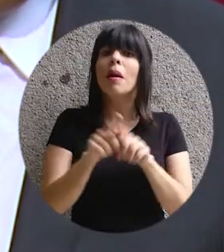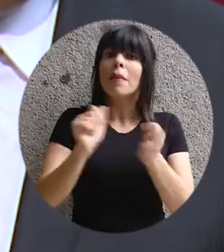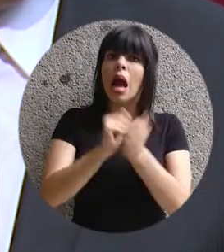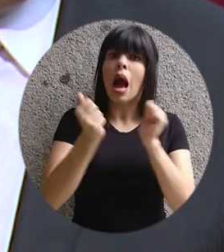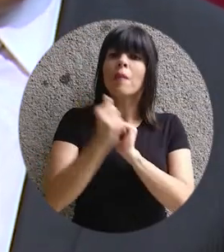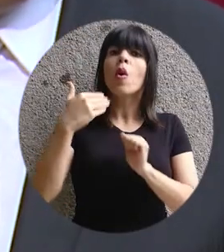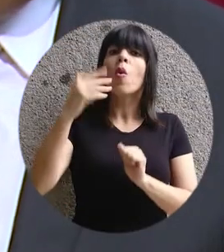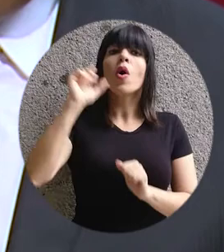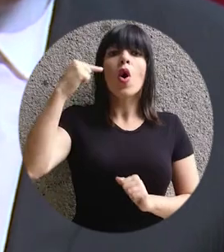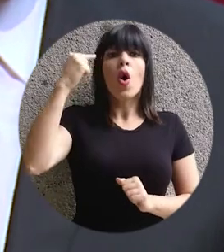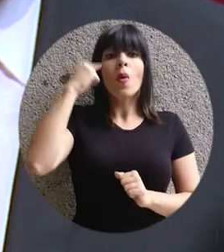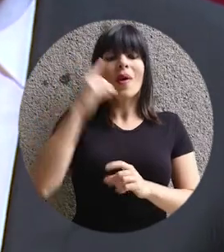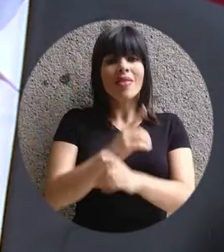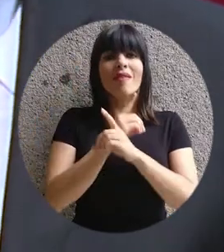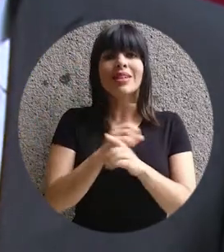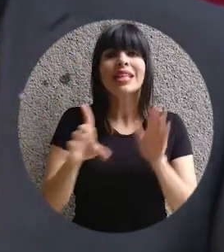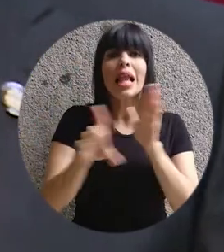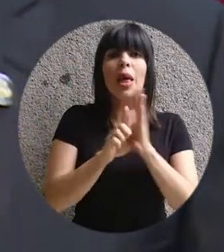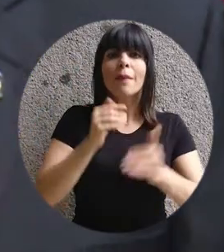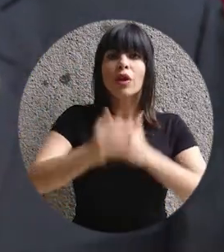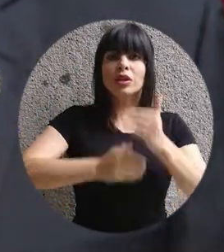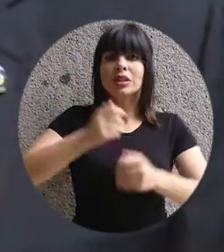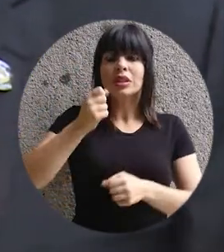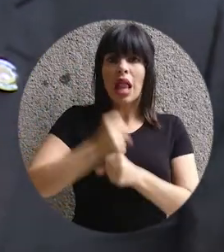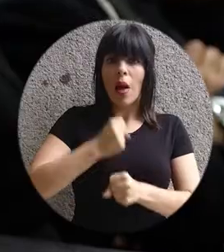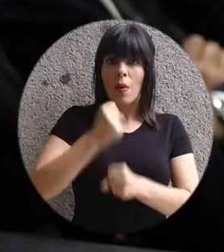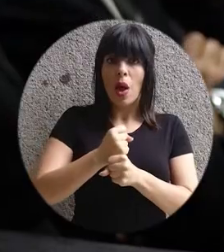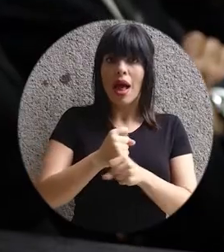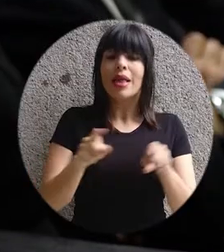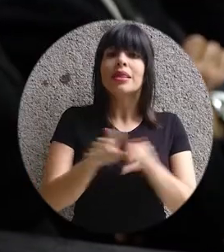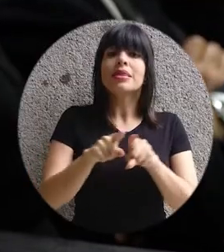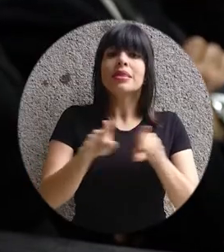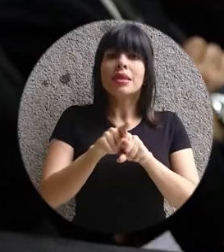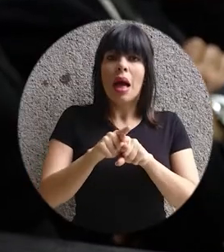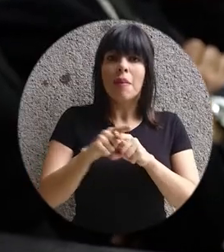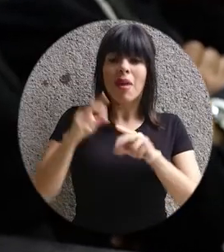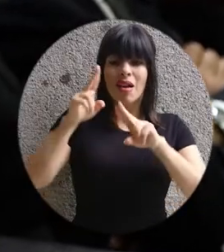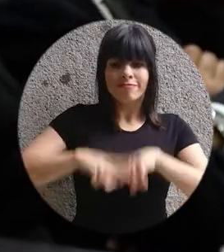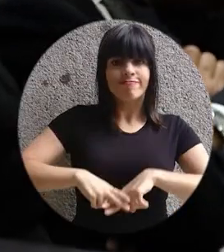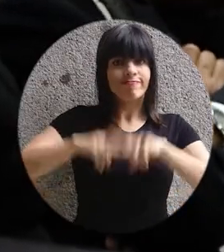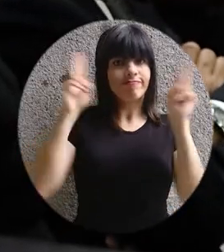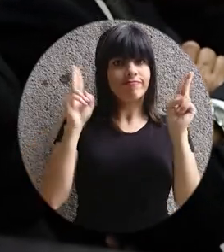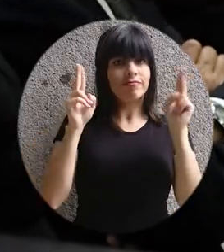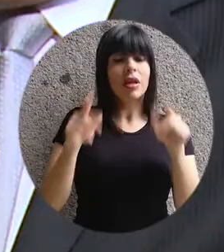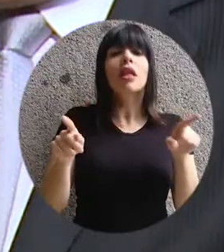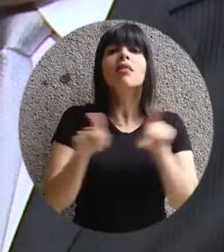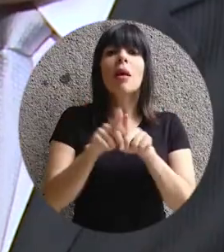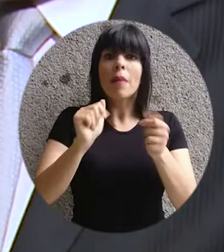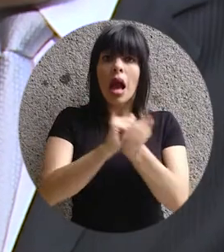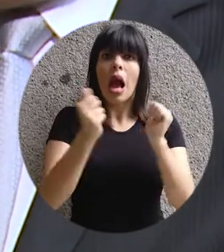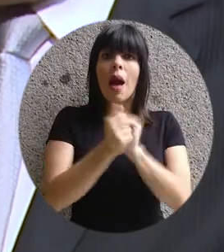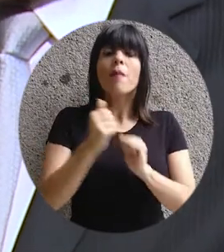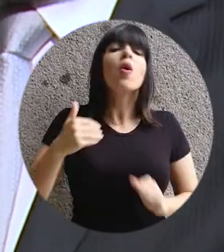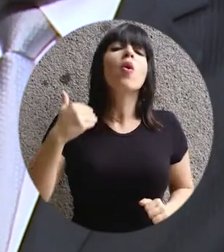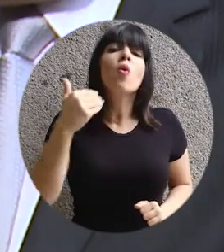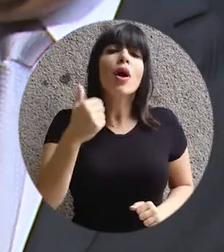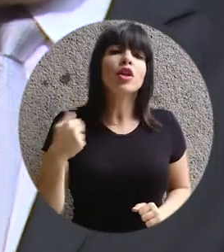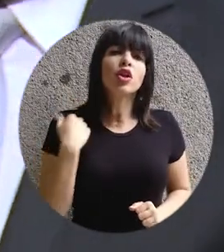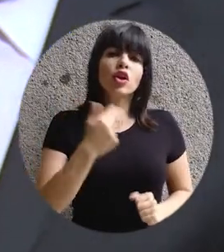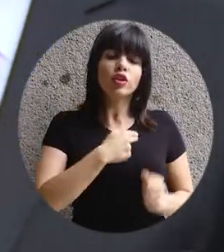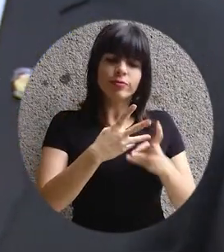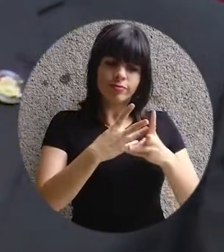salió en defensa de la ley procesal laboral y levantó el veto que sobre ella pesaba. Hubo cambio cuando resolvimos,